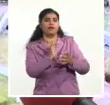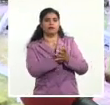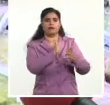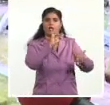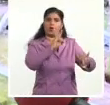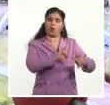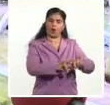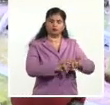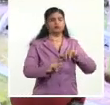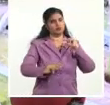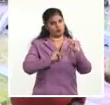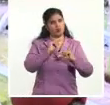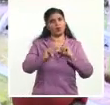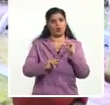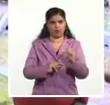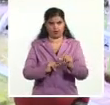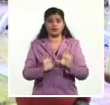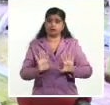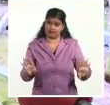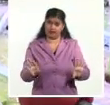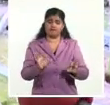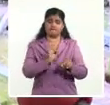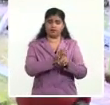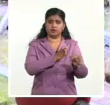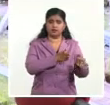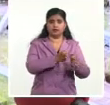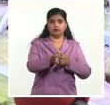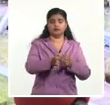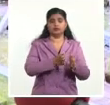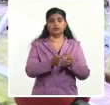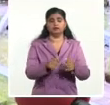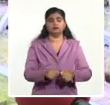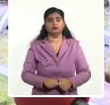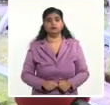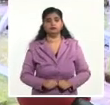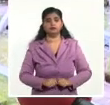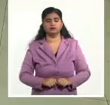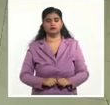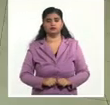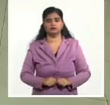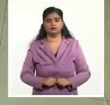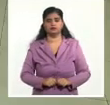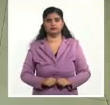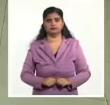sincronizando y entregando energía al sistema. Gracias. Gracias. Gracias. Gracias. Gracias. Gracias. Gracias.